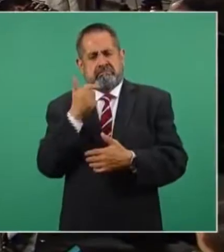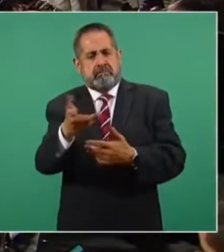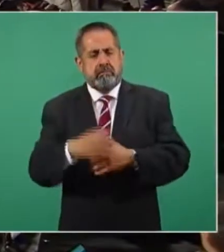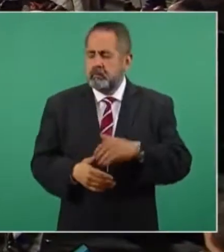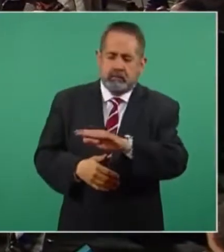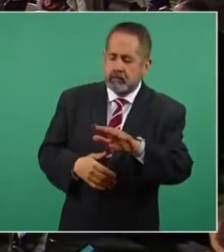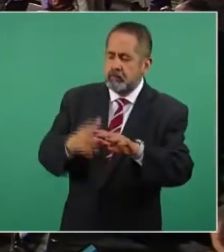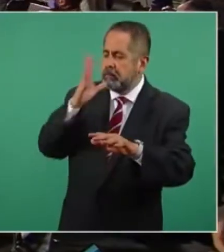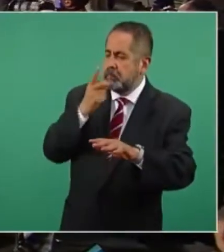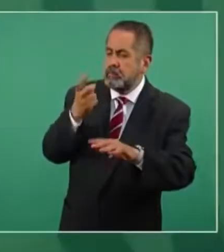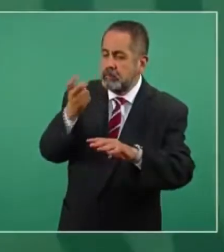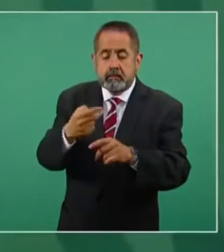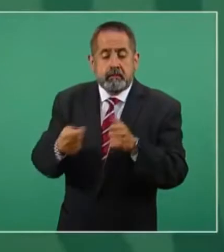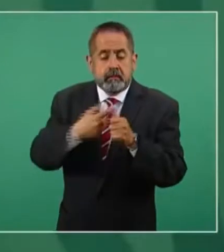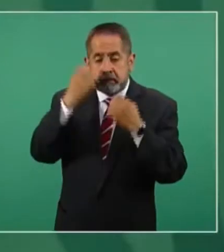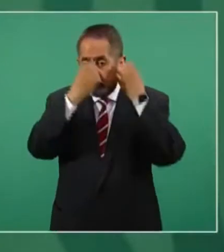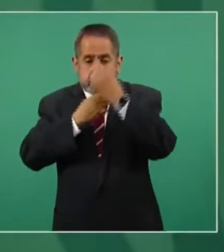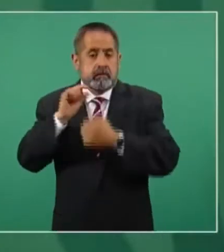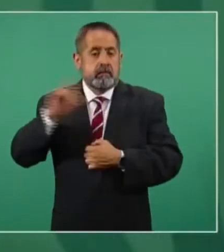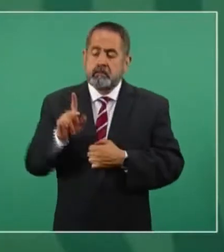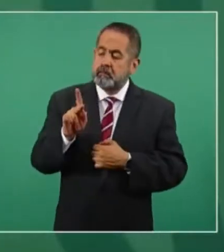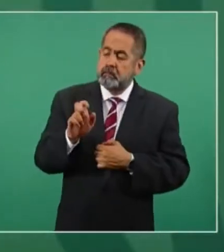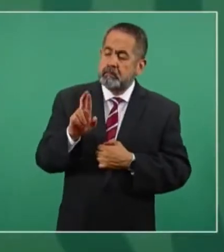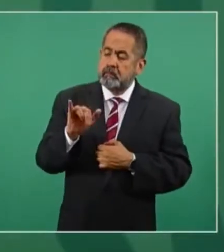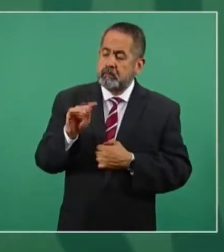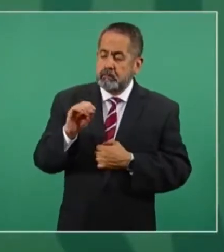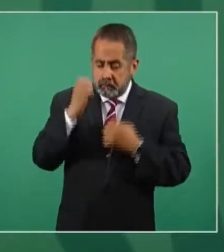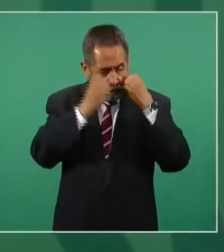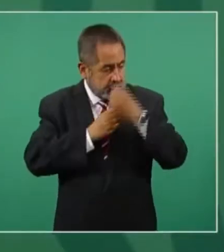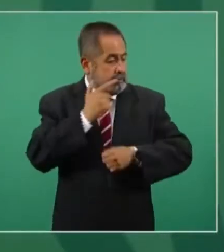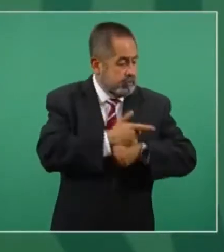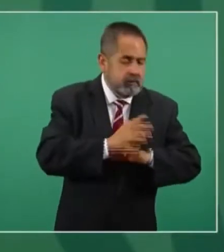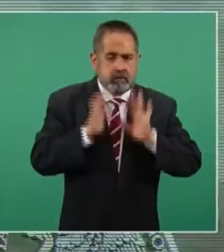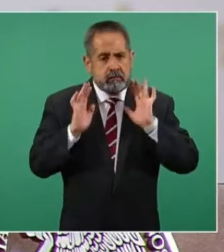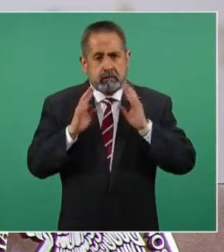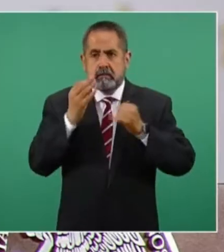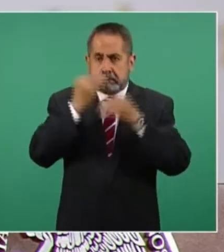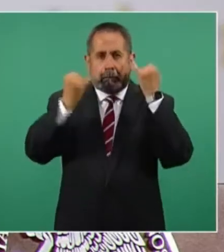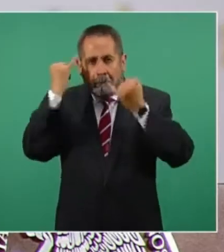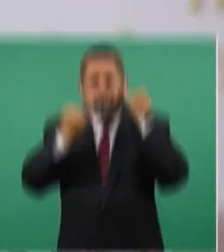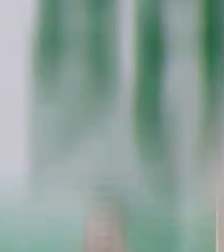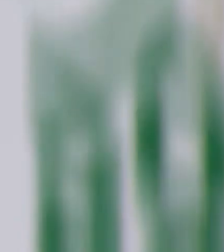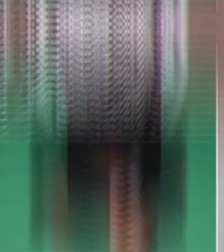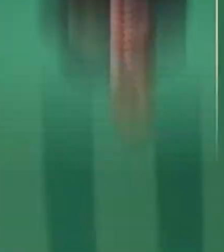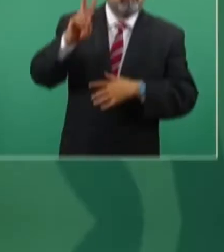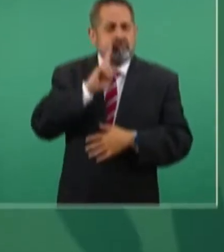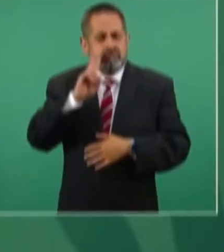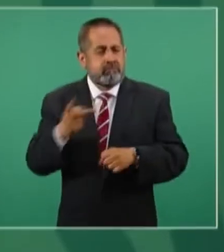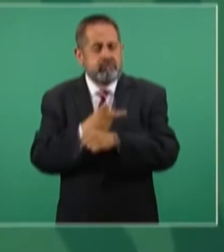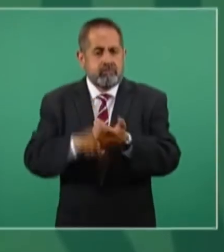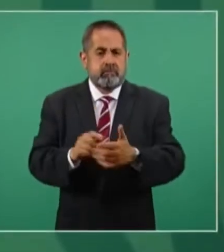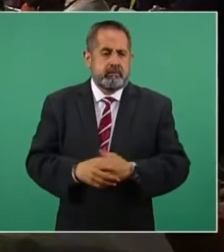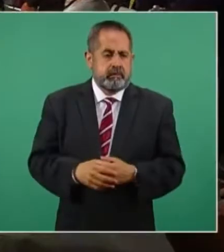podemos decir nada hasta que no tengamos los peritajes. Es la responsabilidad que tenemos. Especular exactamente qué pasó no nos ayuda a nadie.